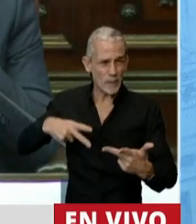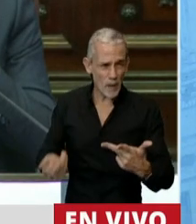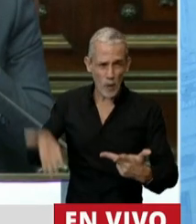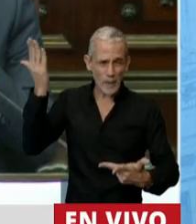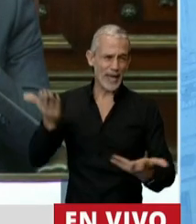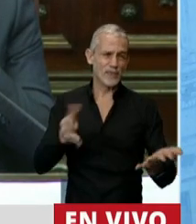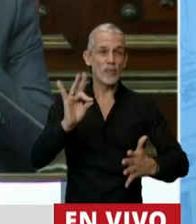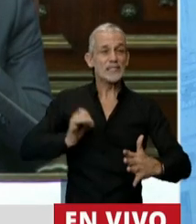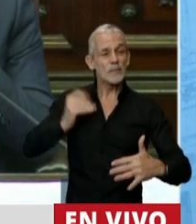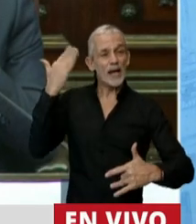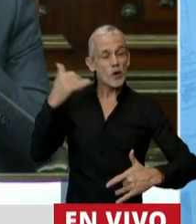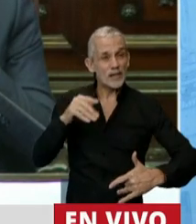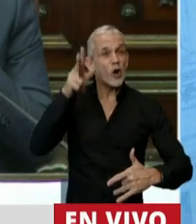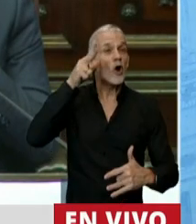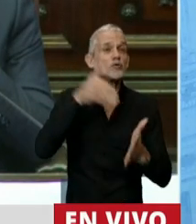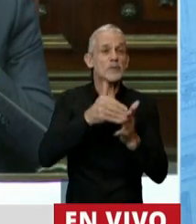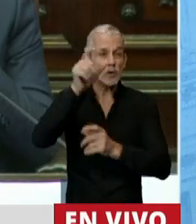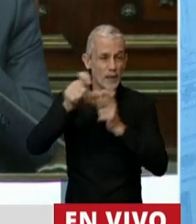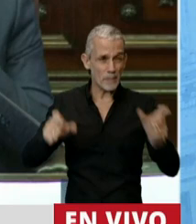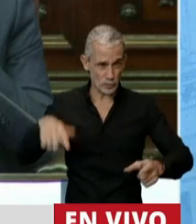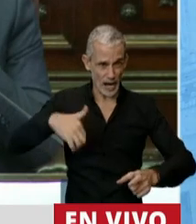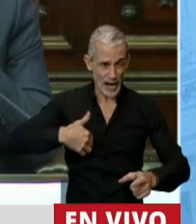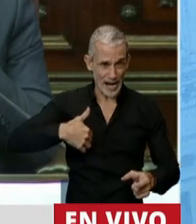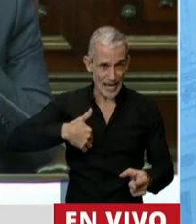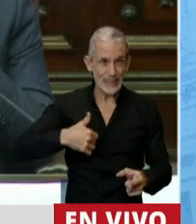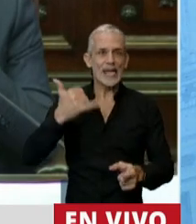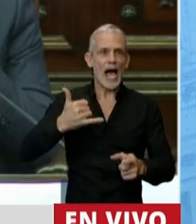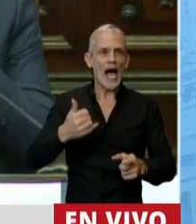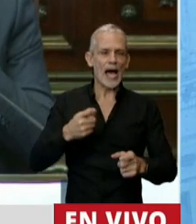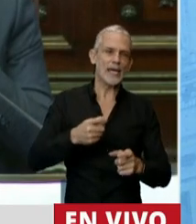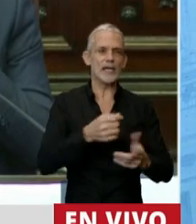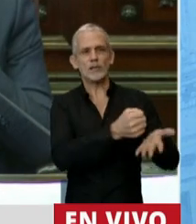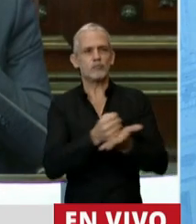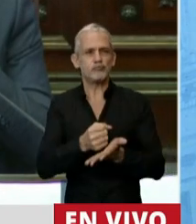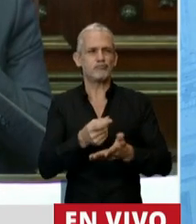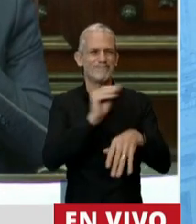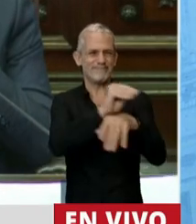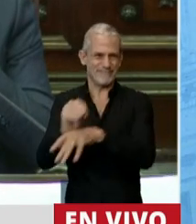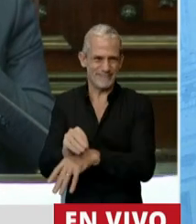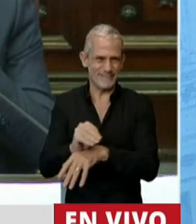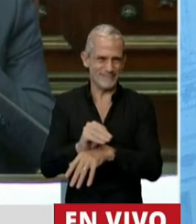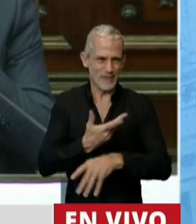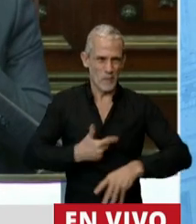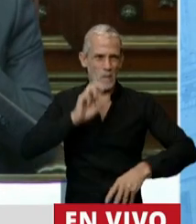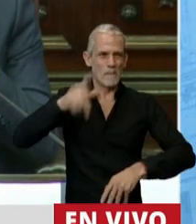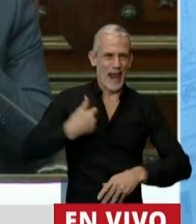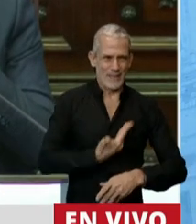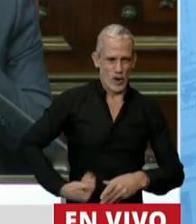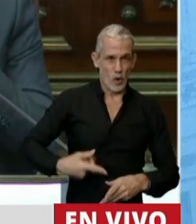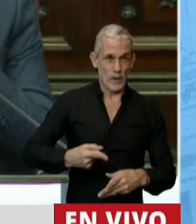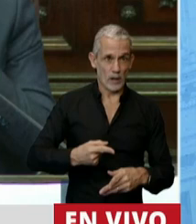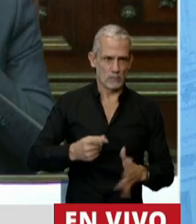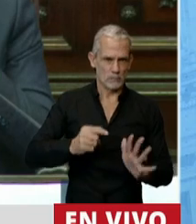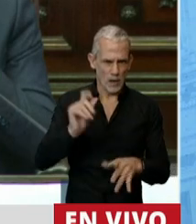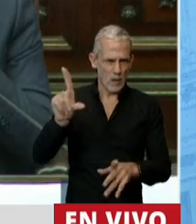diciembre del año pasado, 8 millones de personas en nuestro país recibían algún tipo de asistencia alimentaria en el país de la